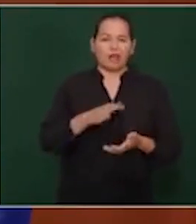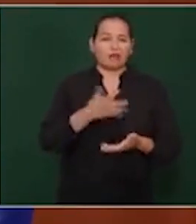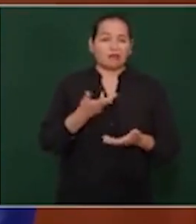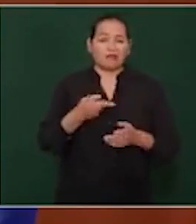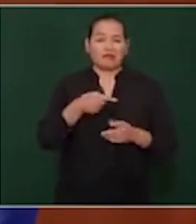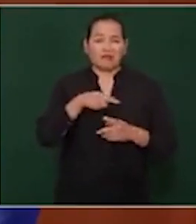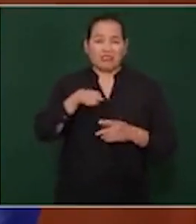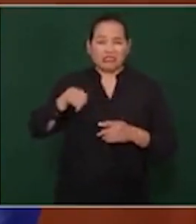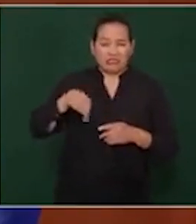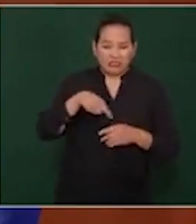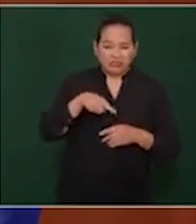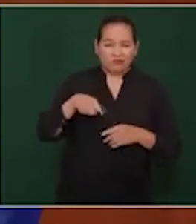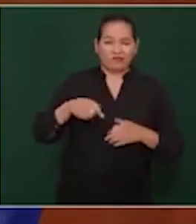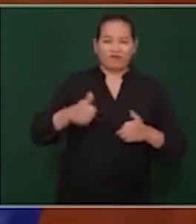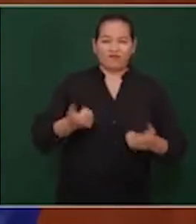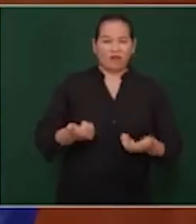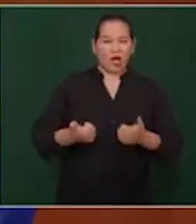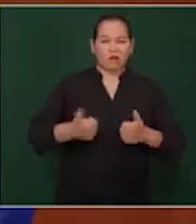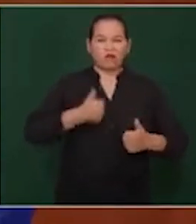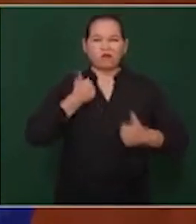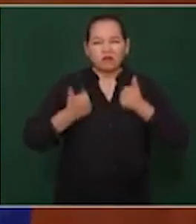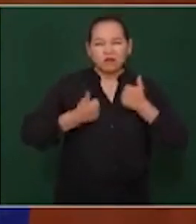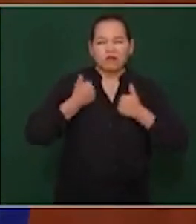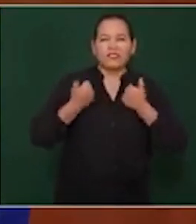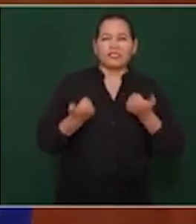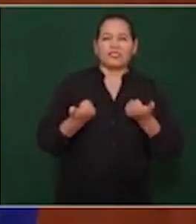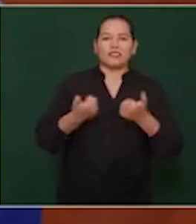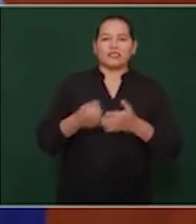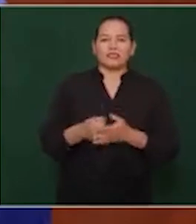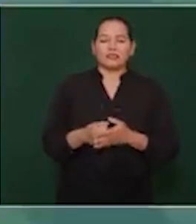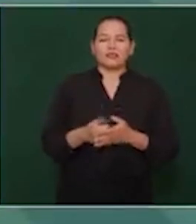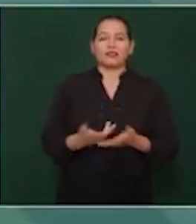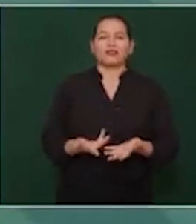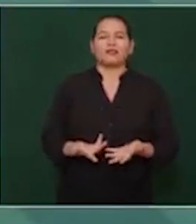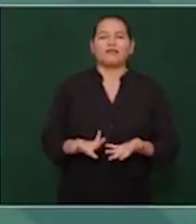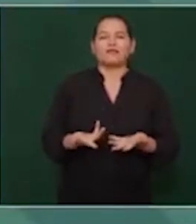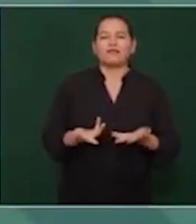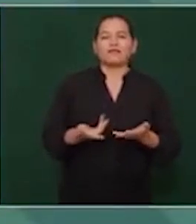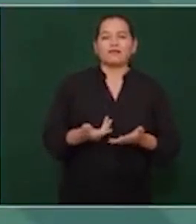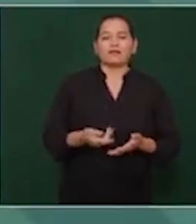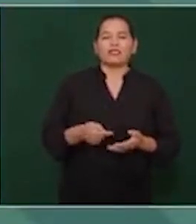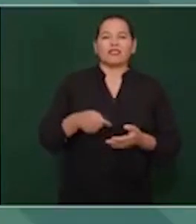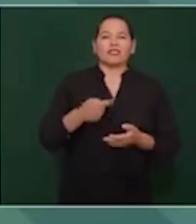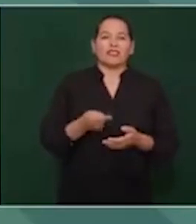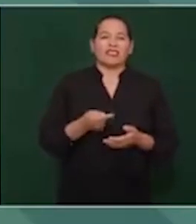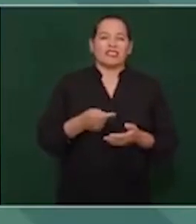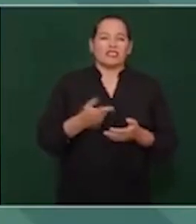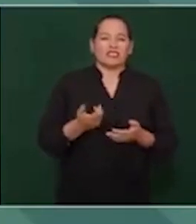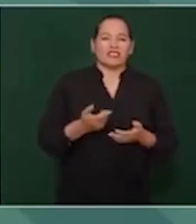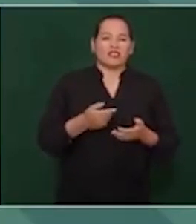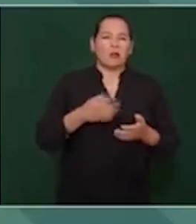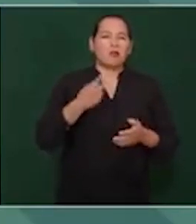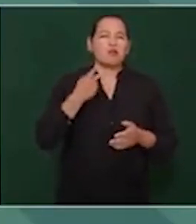de esa política excluyente